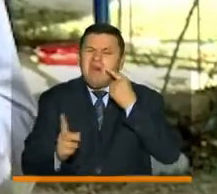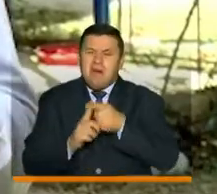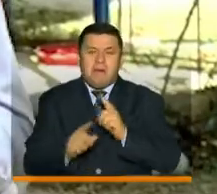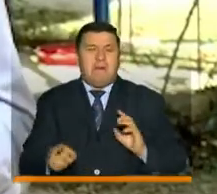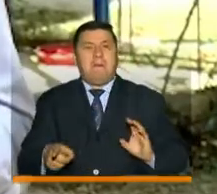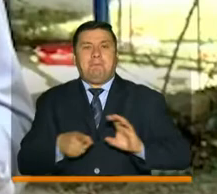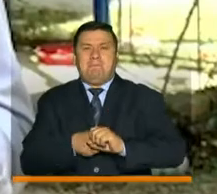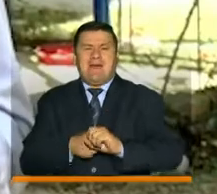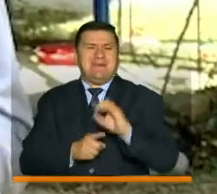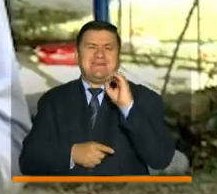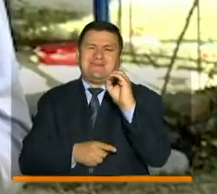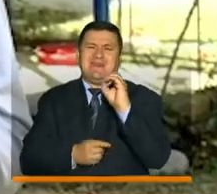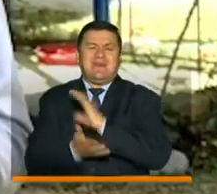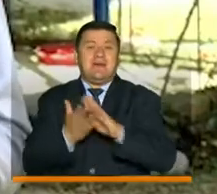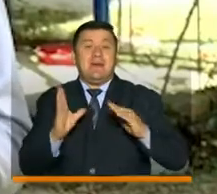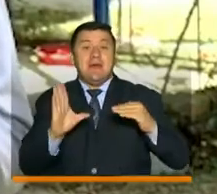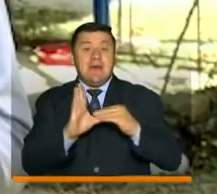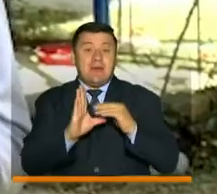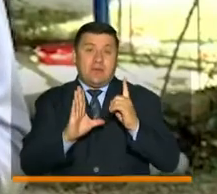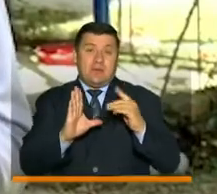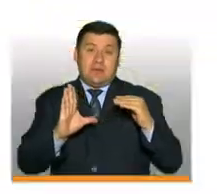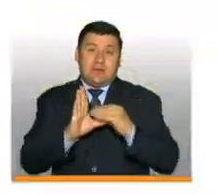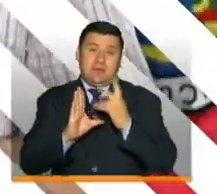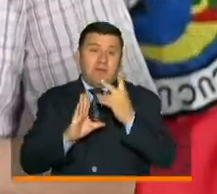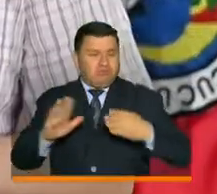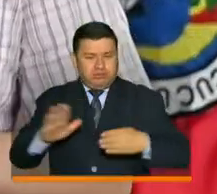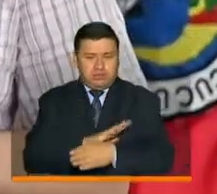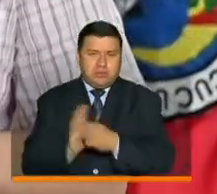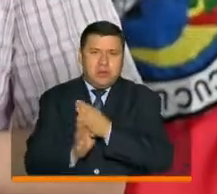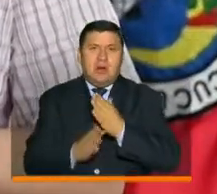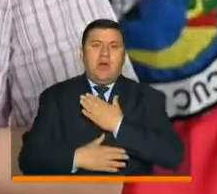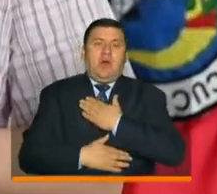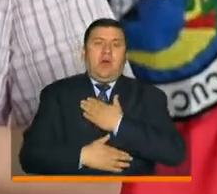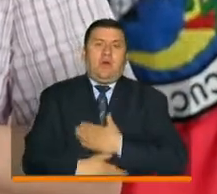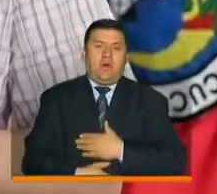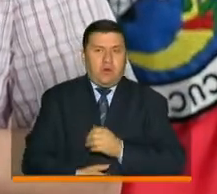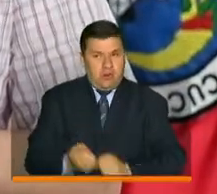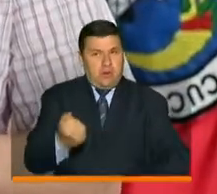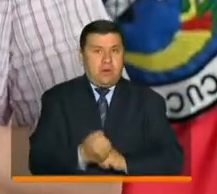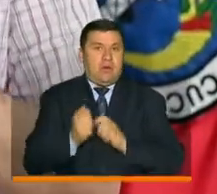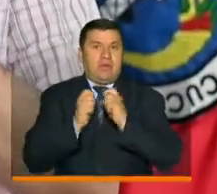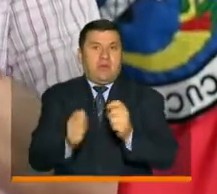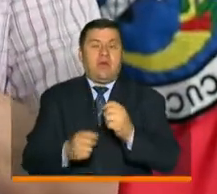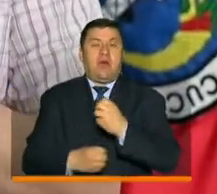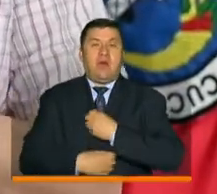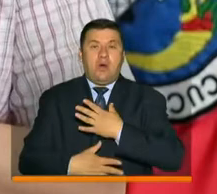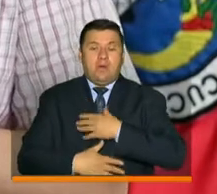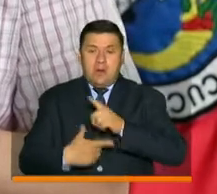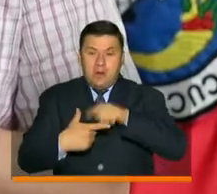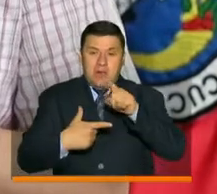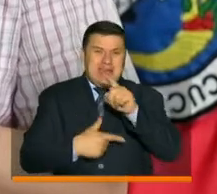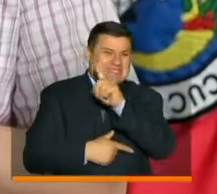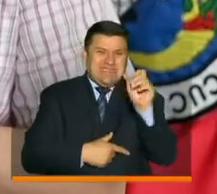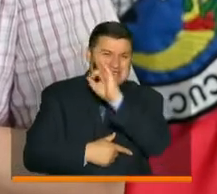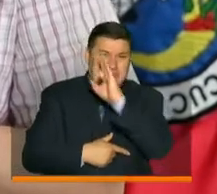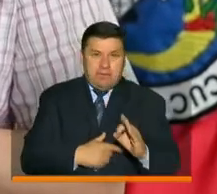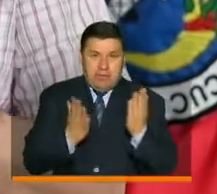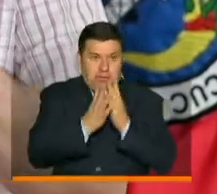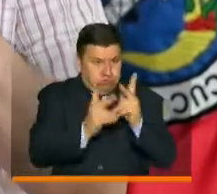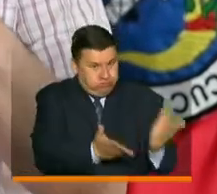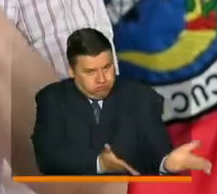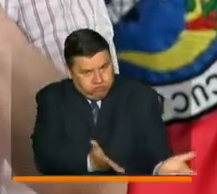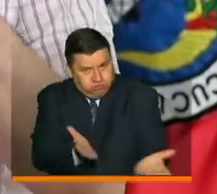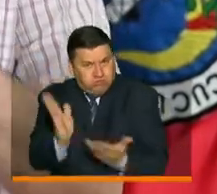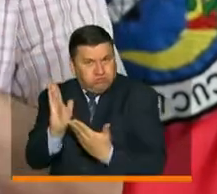matrícula cero en los estratos 1 y 2. Poder brindarle la oportunidad al 100% de nuestros estudiantes